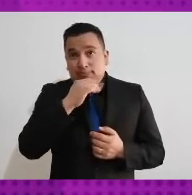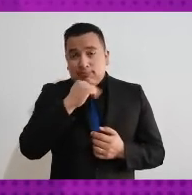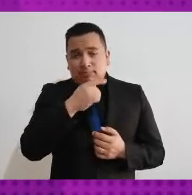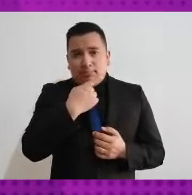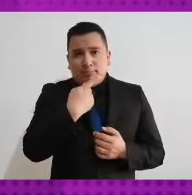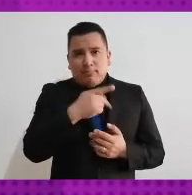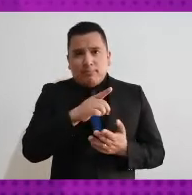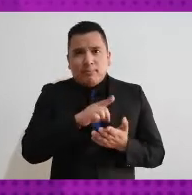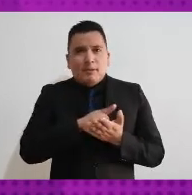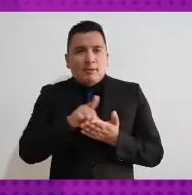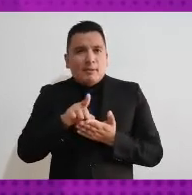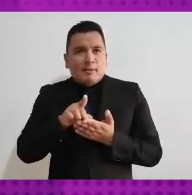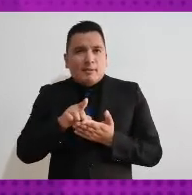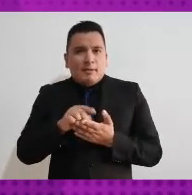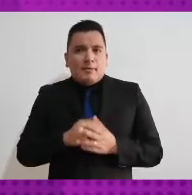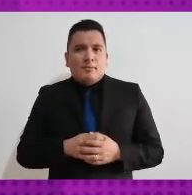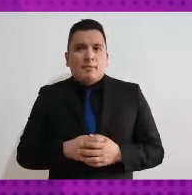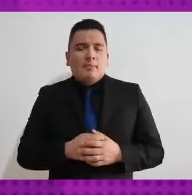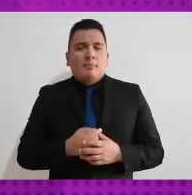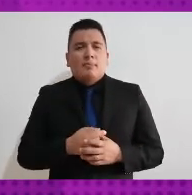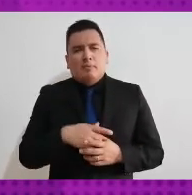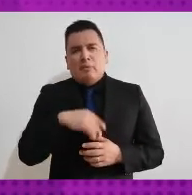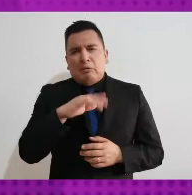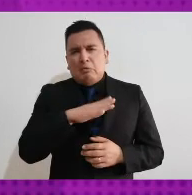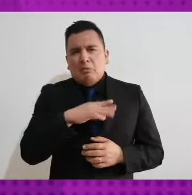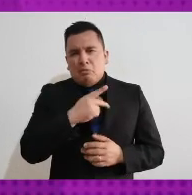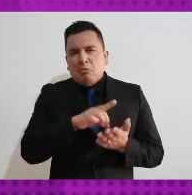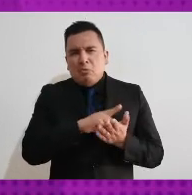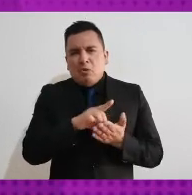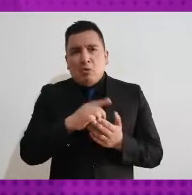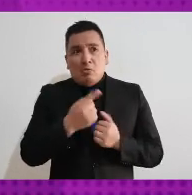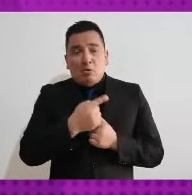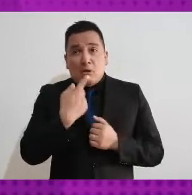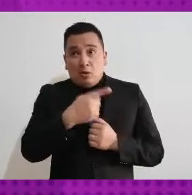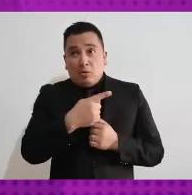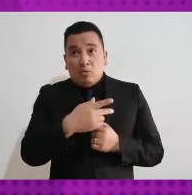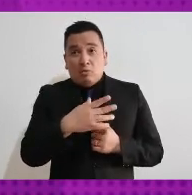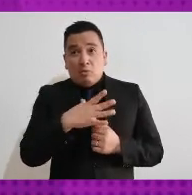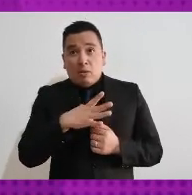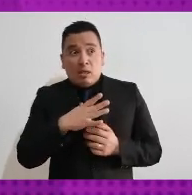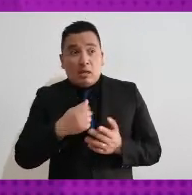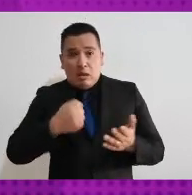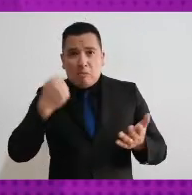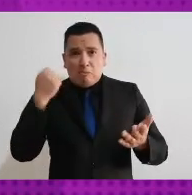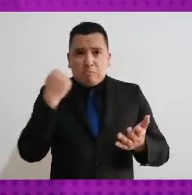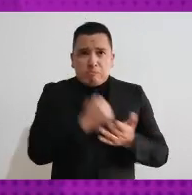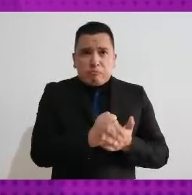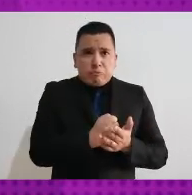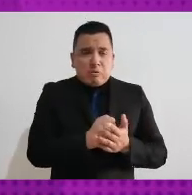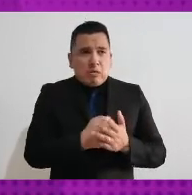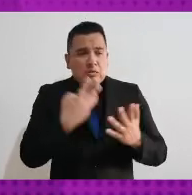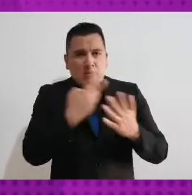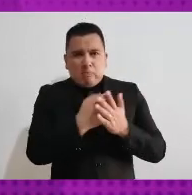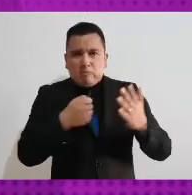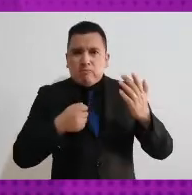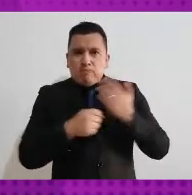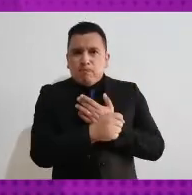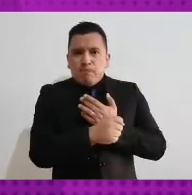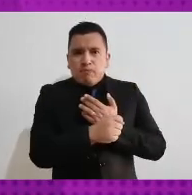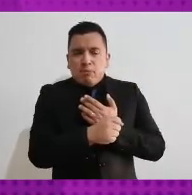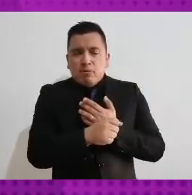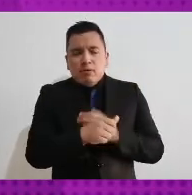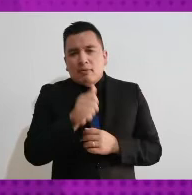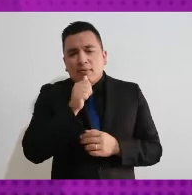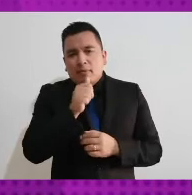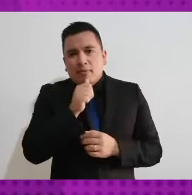ejercer su derecho pero que tienen ese derecho porque no han sido sentenciadas no hay una sentencia en donde se termine la